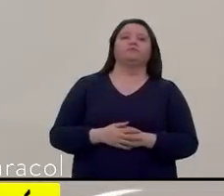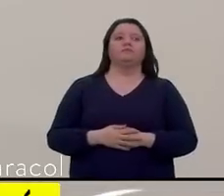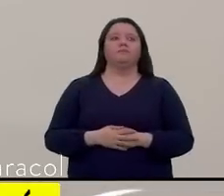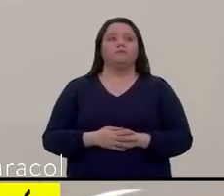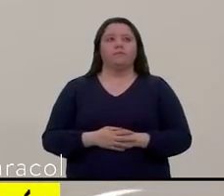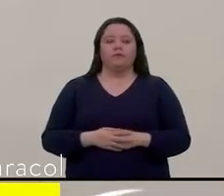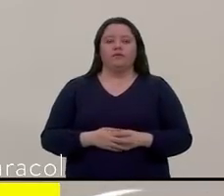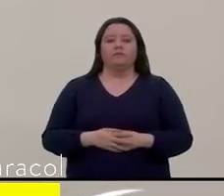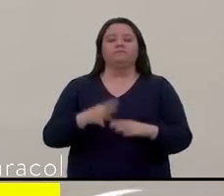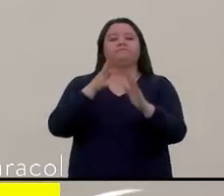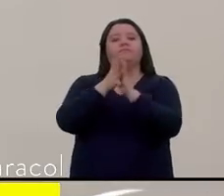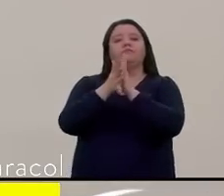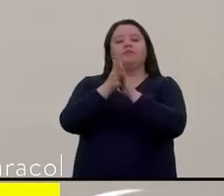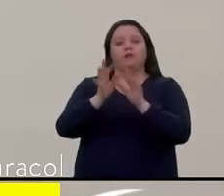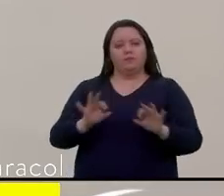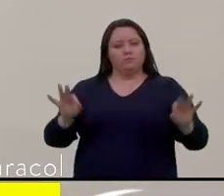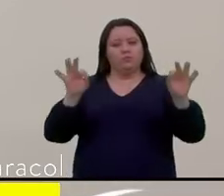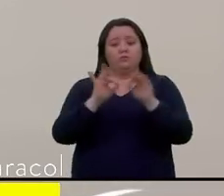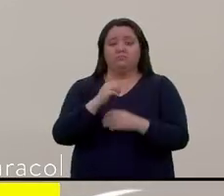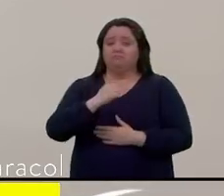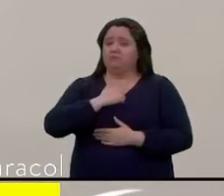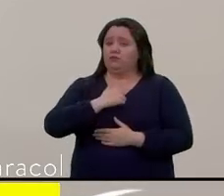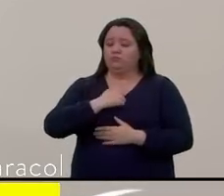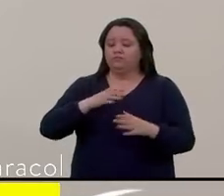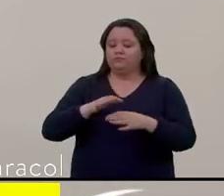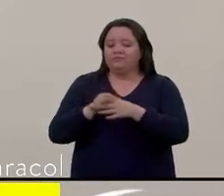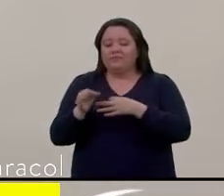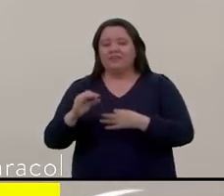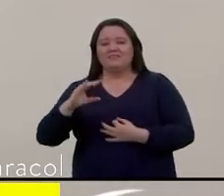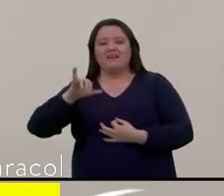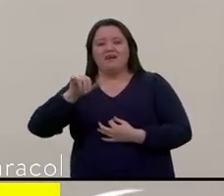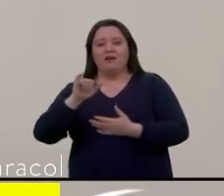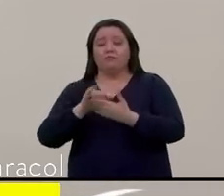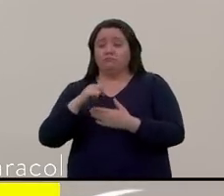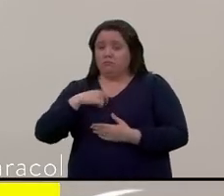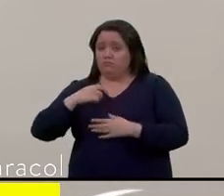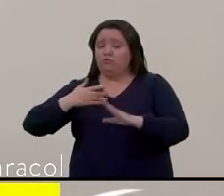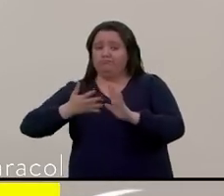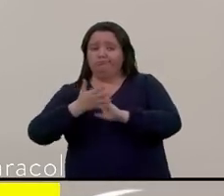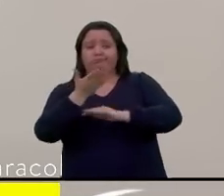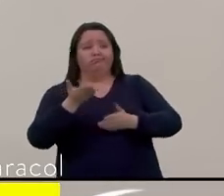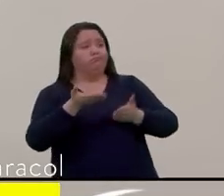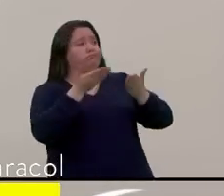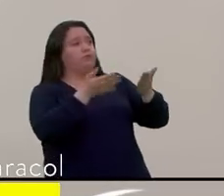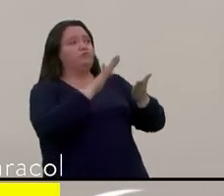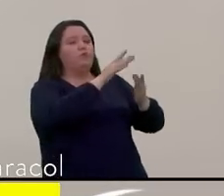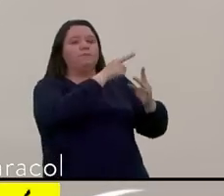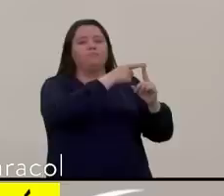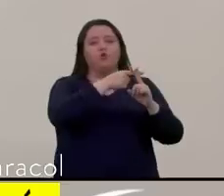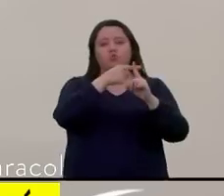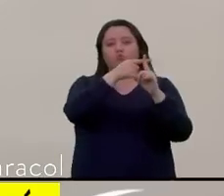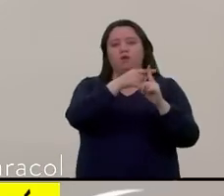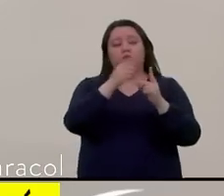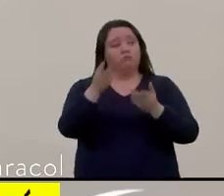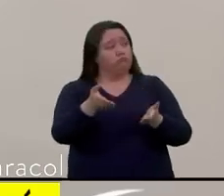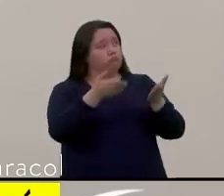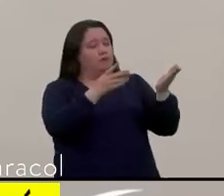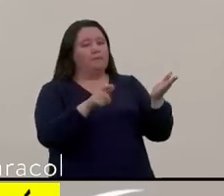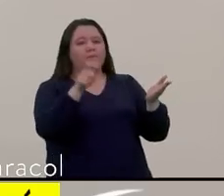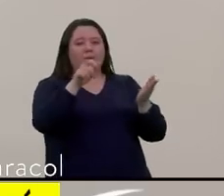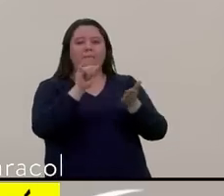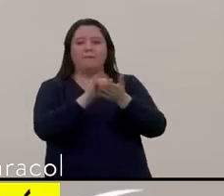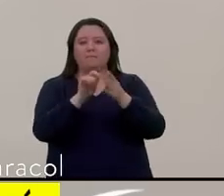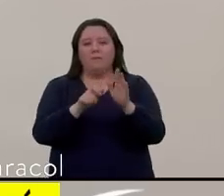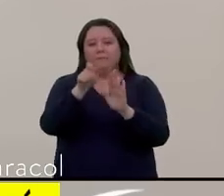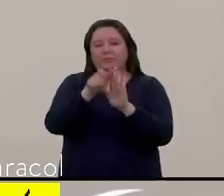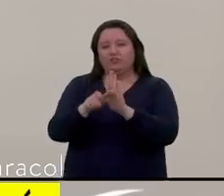Es importante manifestar que nosotros mismos desde el municipio de la Ceja pusimos en conocimiento de la Procuraduría con acompañamiento de la personería para